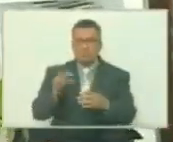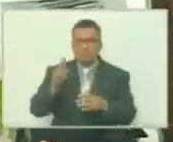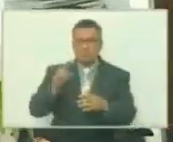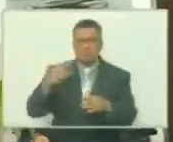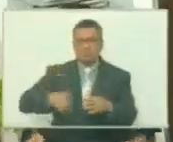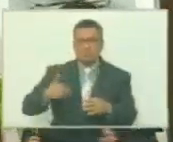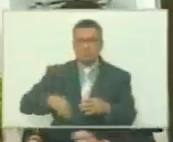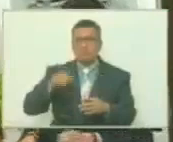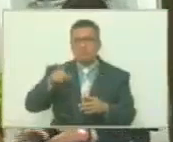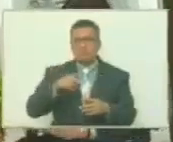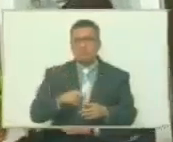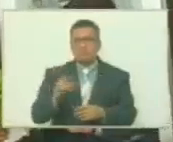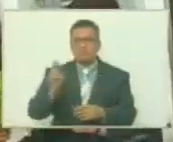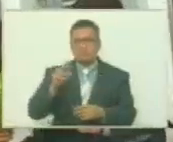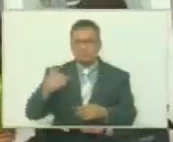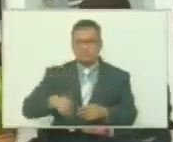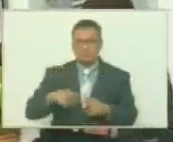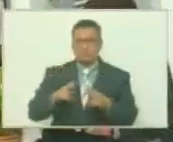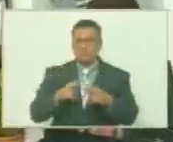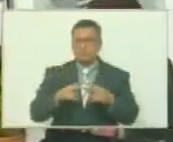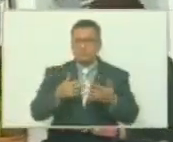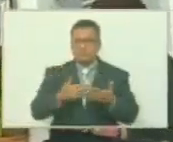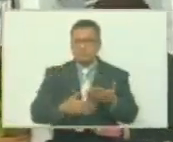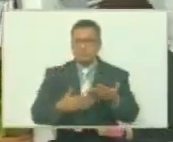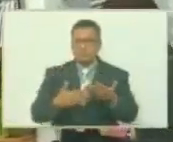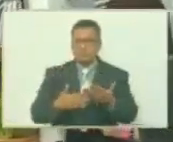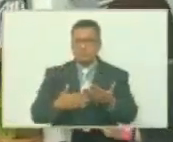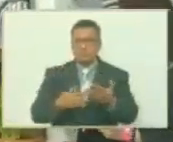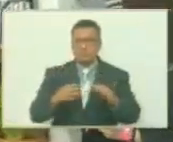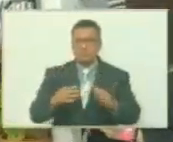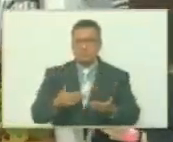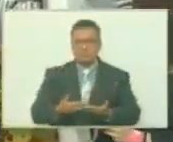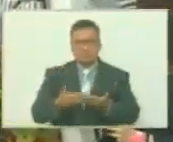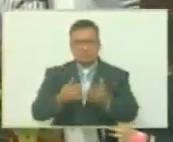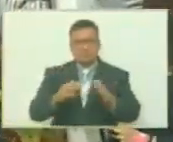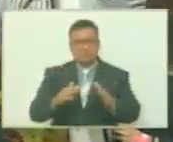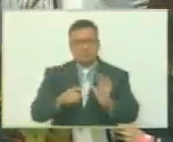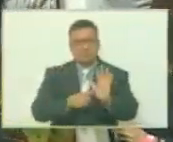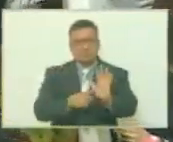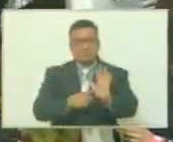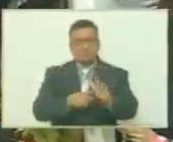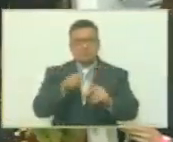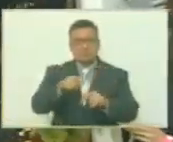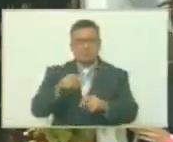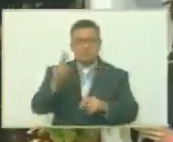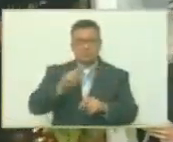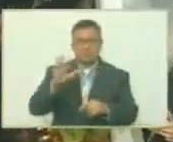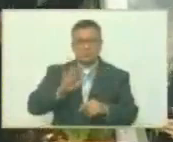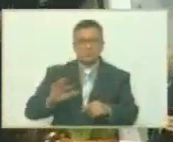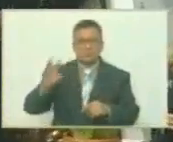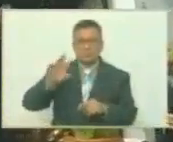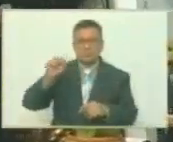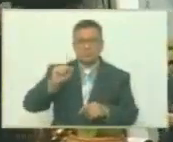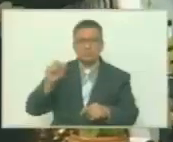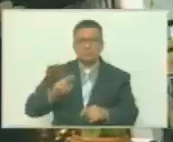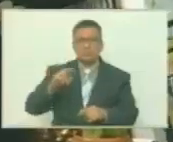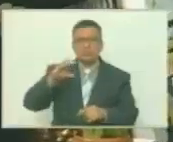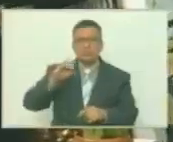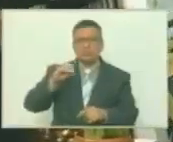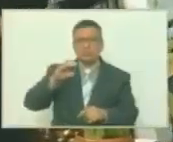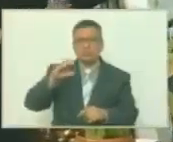de argentina ante la república bolivariana de Venezuela Oscar Alberto